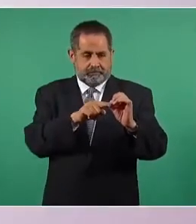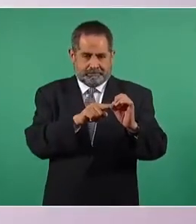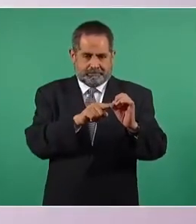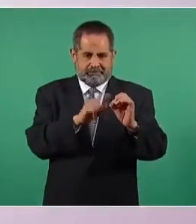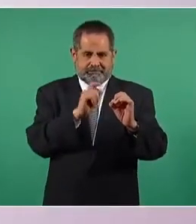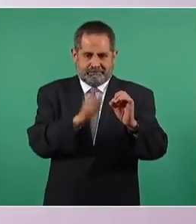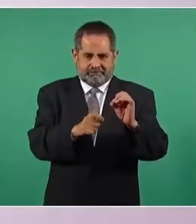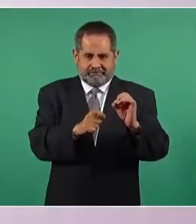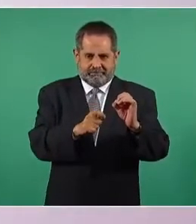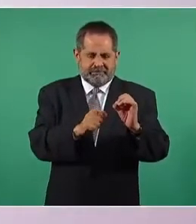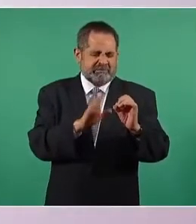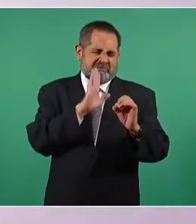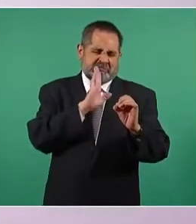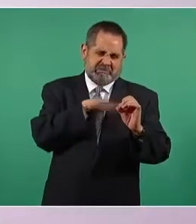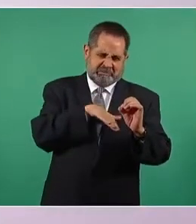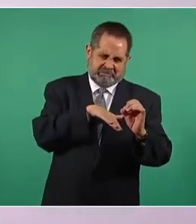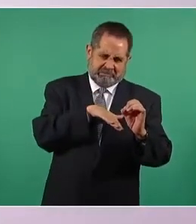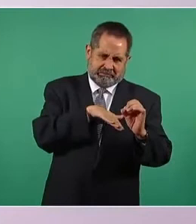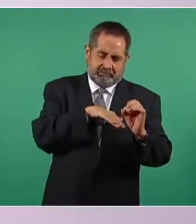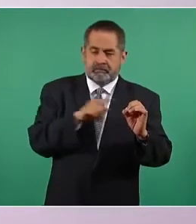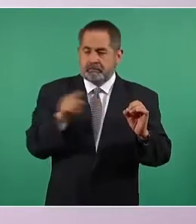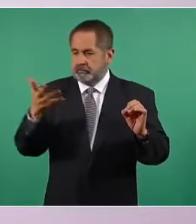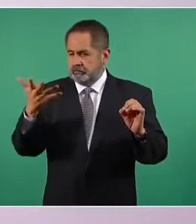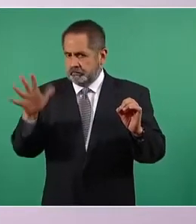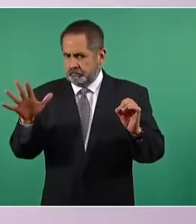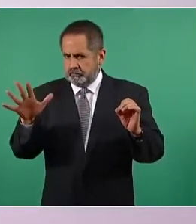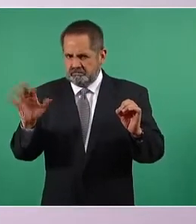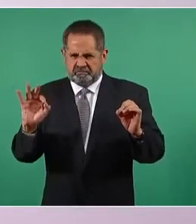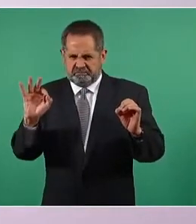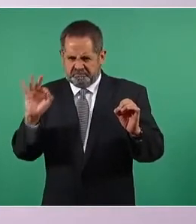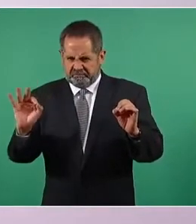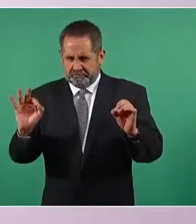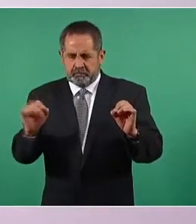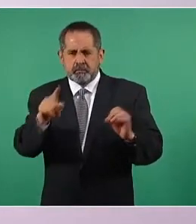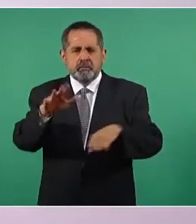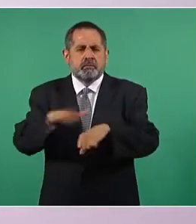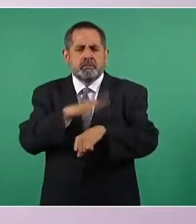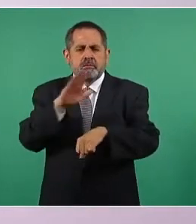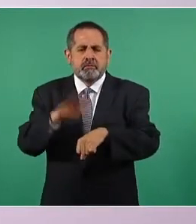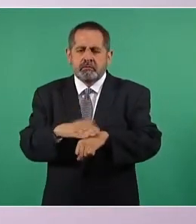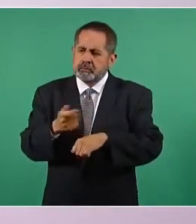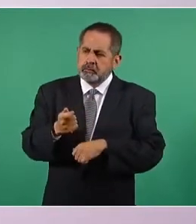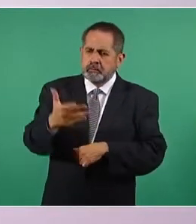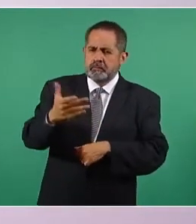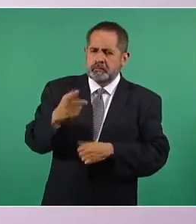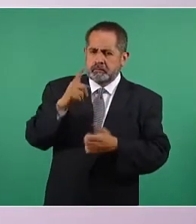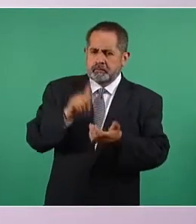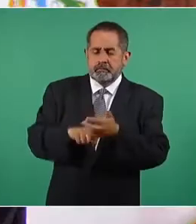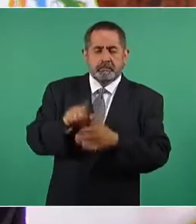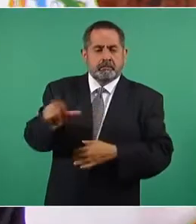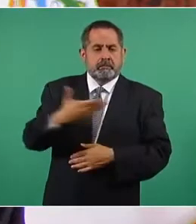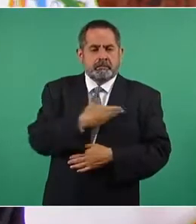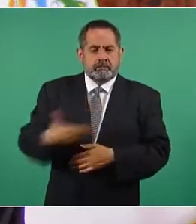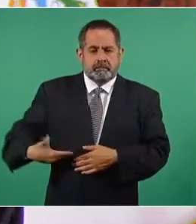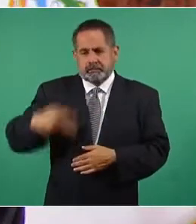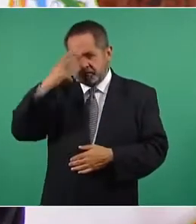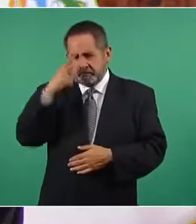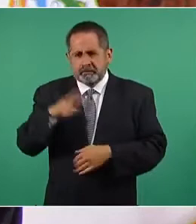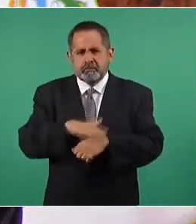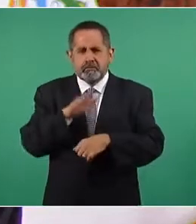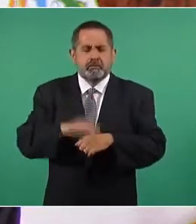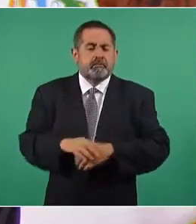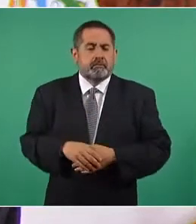que lo hace muy mal y 10 muy bien, ¿qué calificación le daría al presidente de la República?